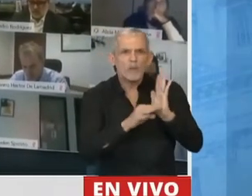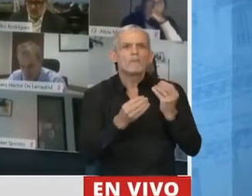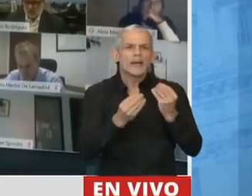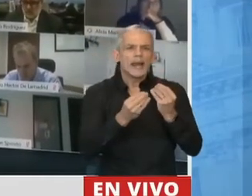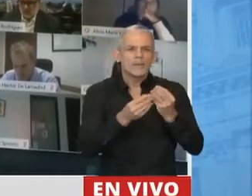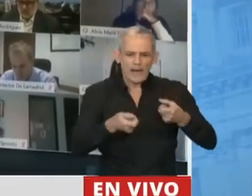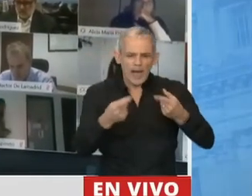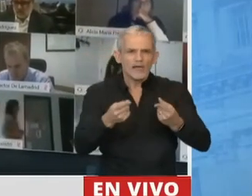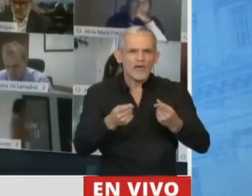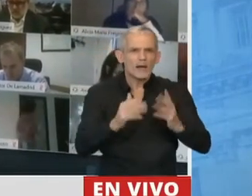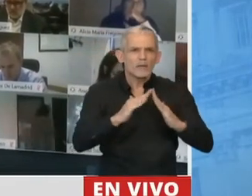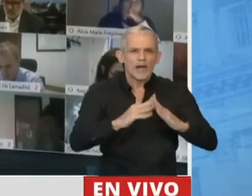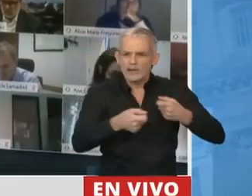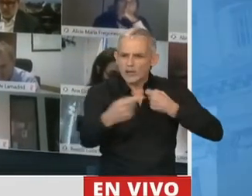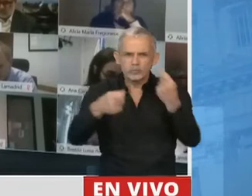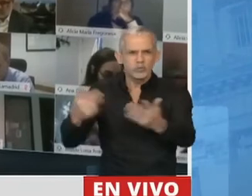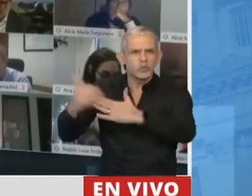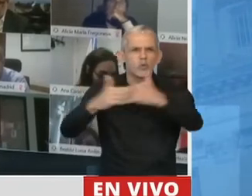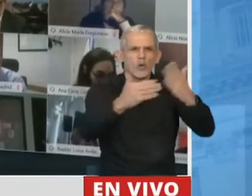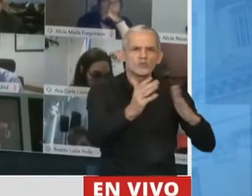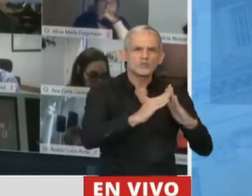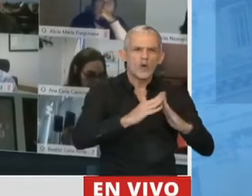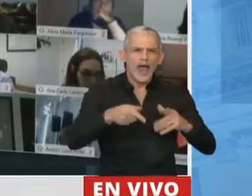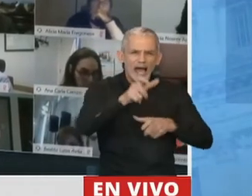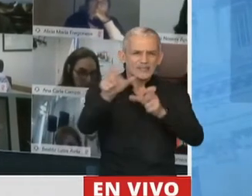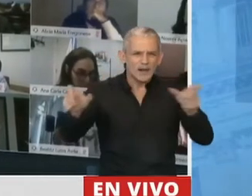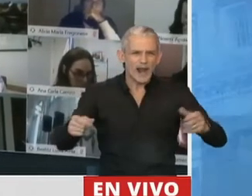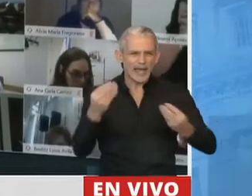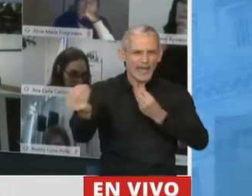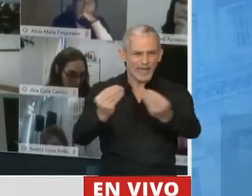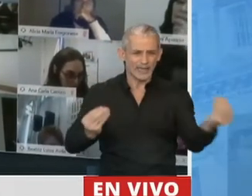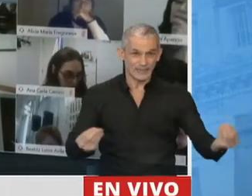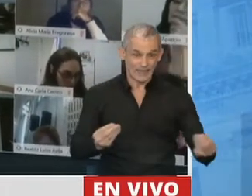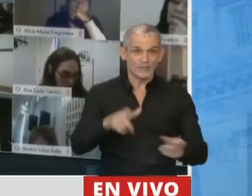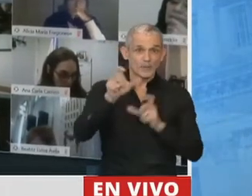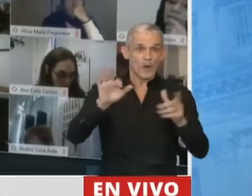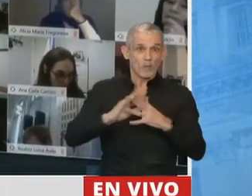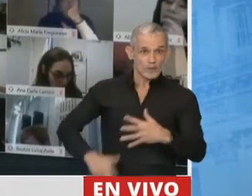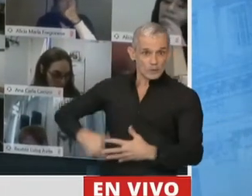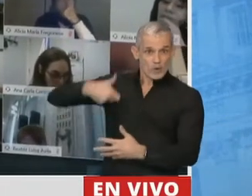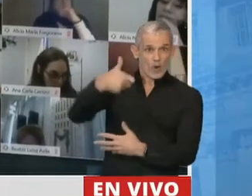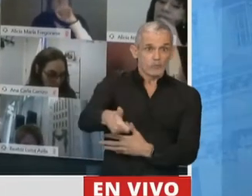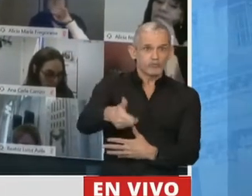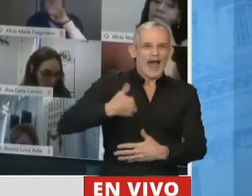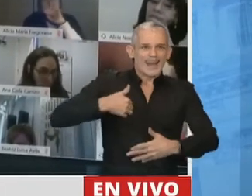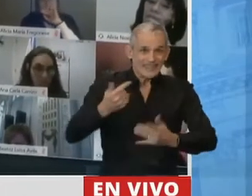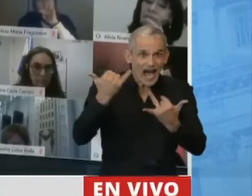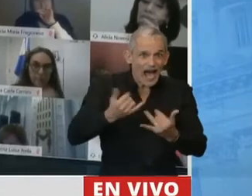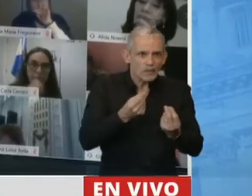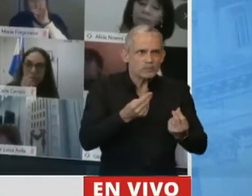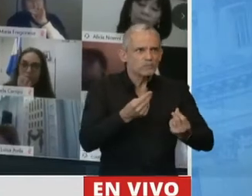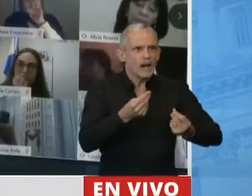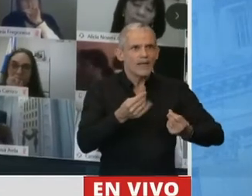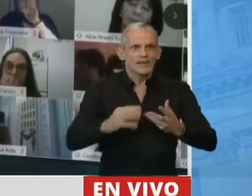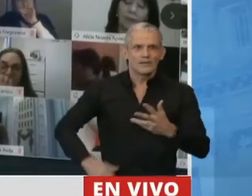construcción y el acceso a la vivienda. Debemos tener presente para aquellos que puedan invertir en la Argentina una